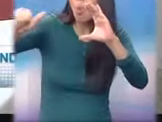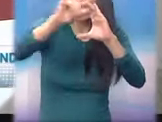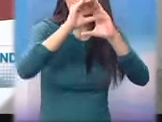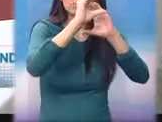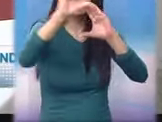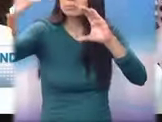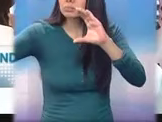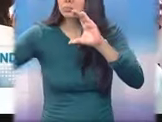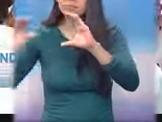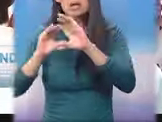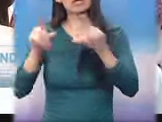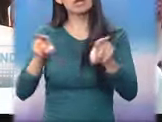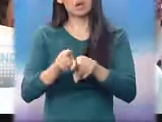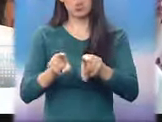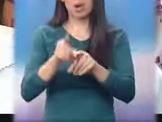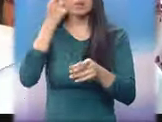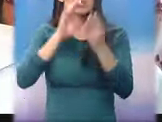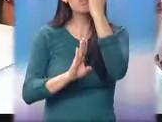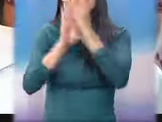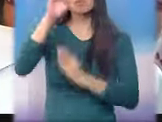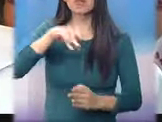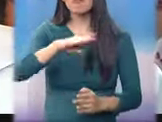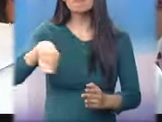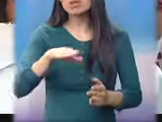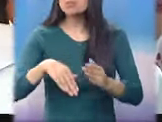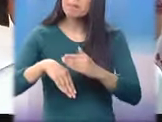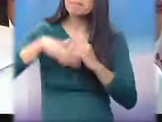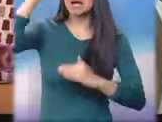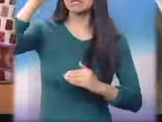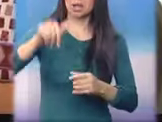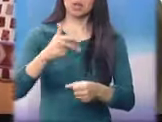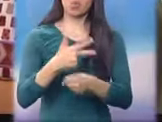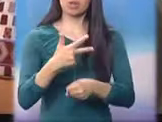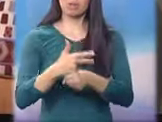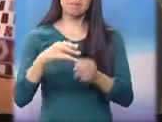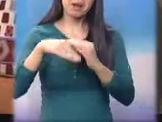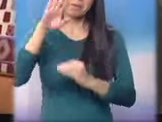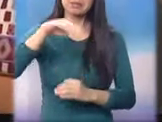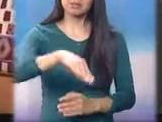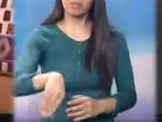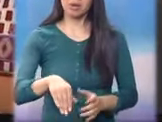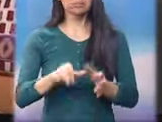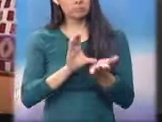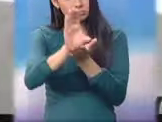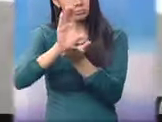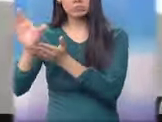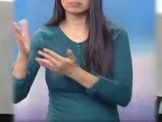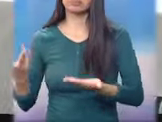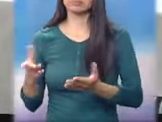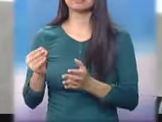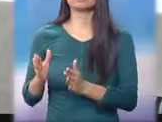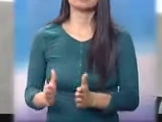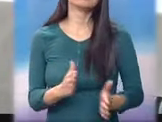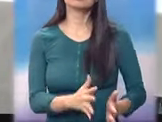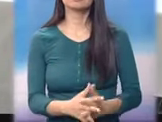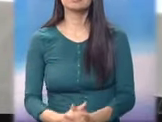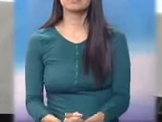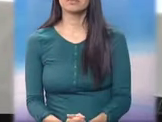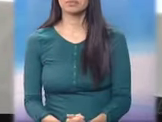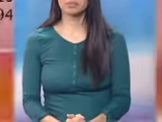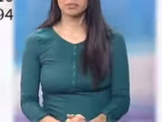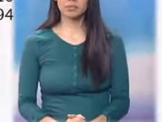constituyen la población mayoritaria de Guatemala. Por una Guatemala en paz, Luis Ache y Esli Melgarejo.